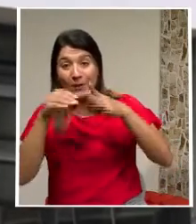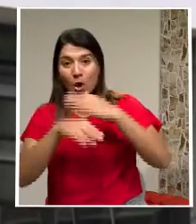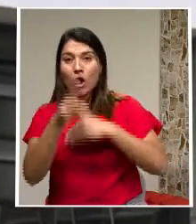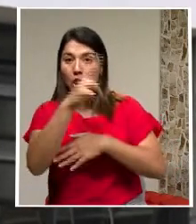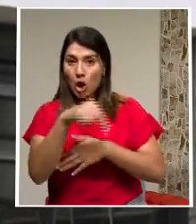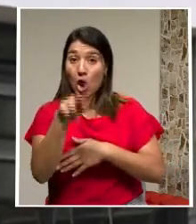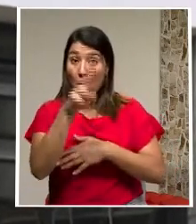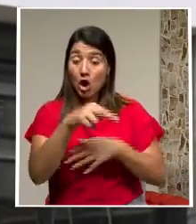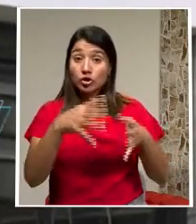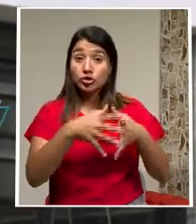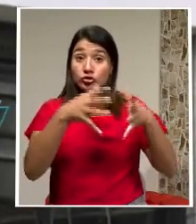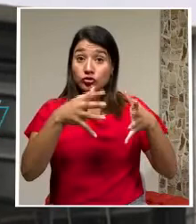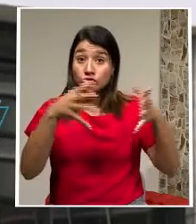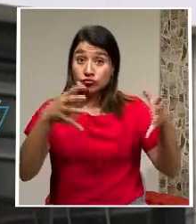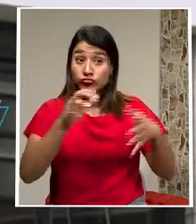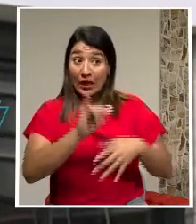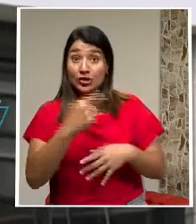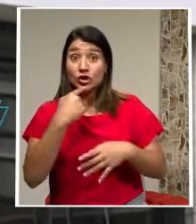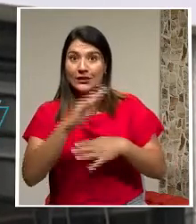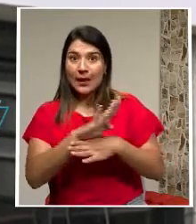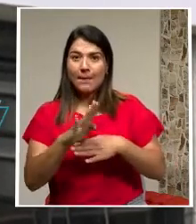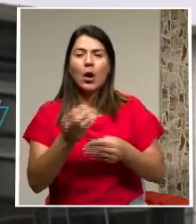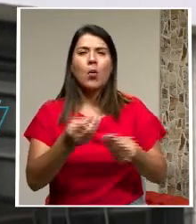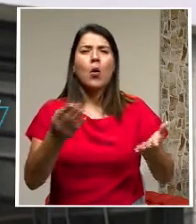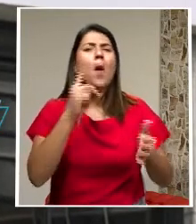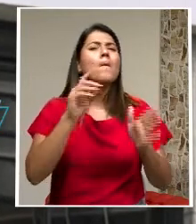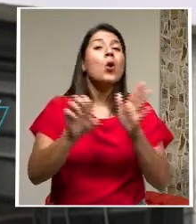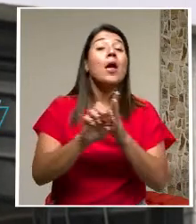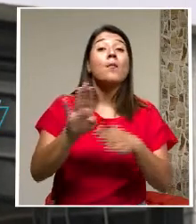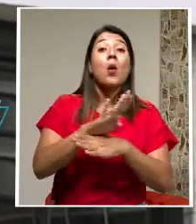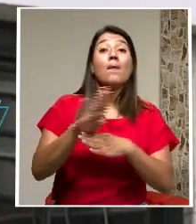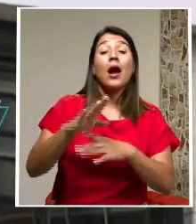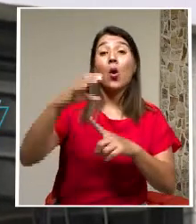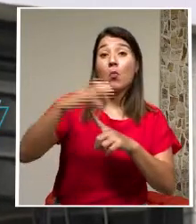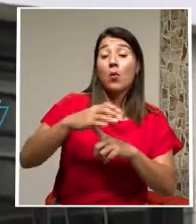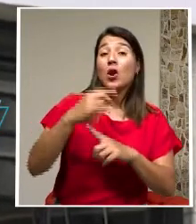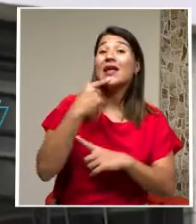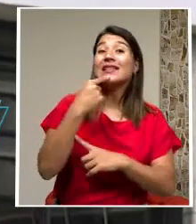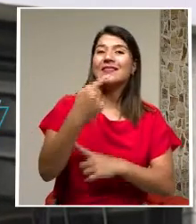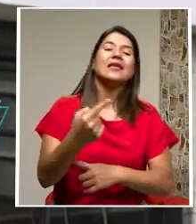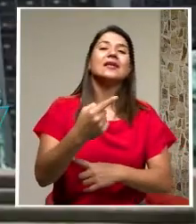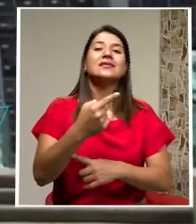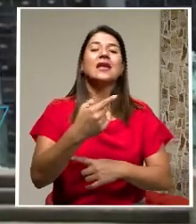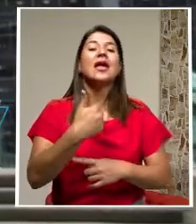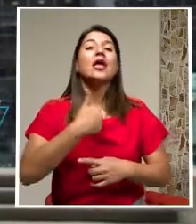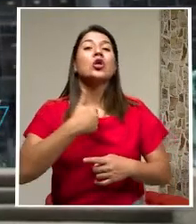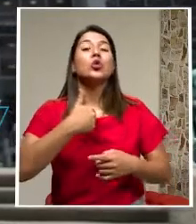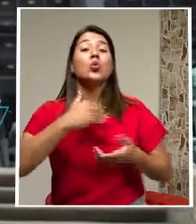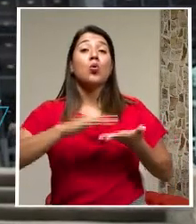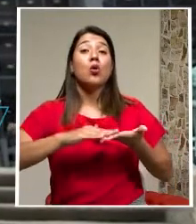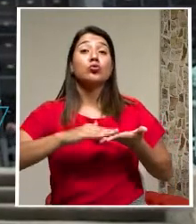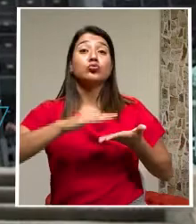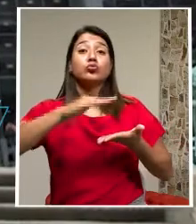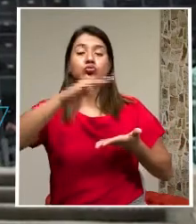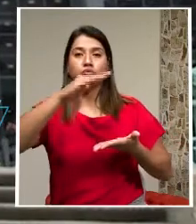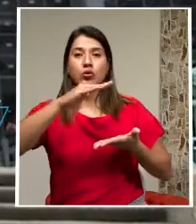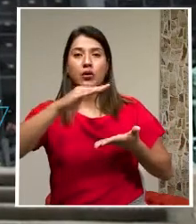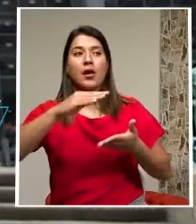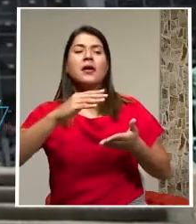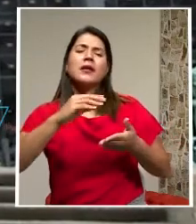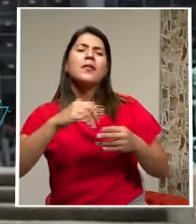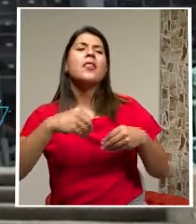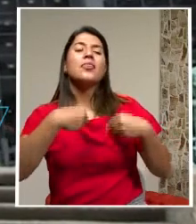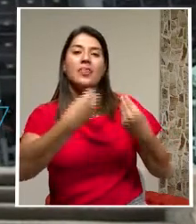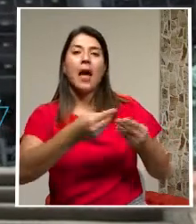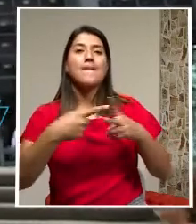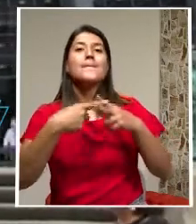afirman Los bancos Públicos En el caso Del Banco Popular Se ha registrado Un crecimiento Moderado Priorizando el financiamiento Para realizar